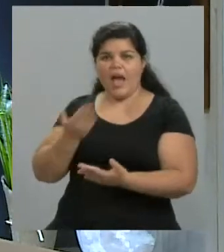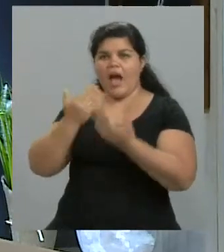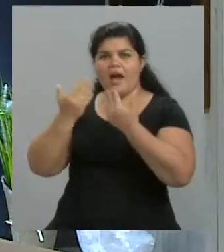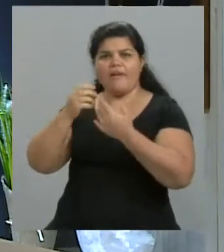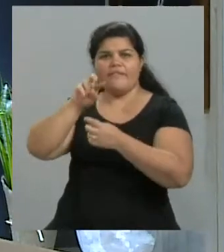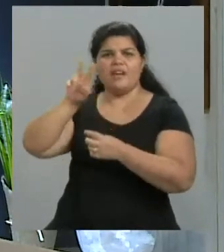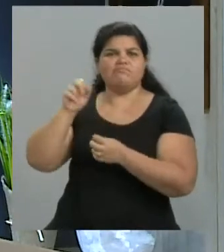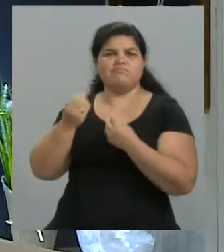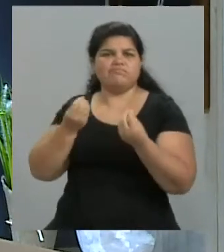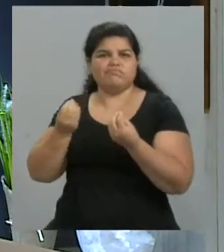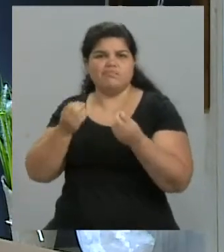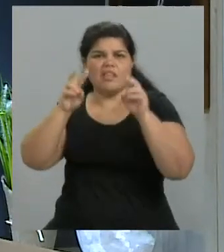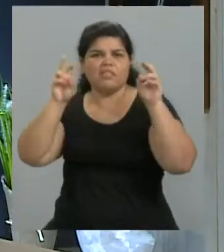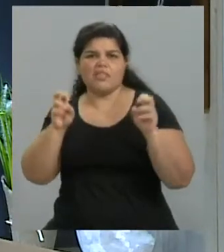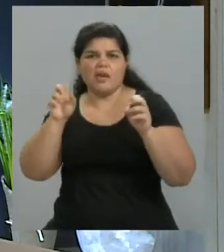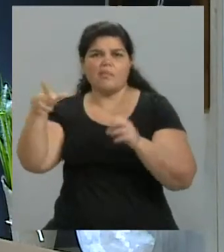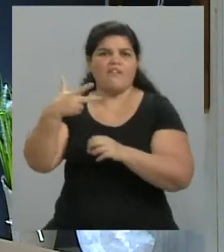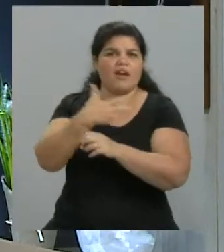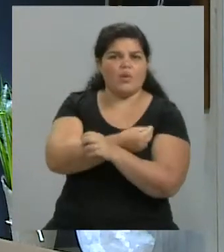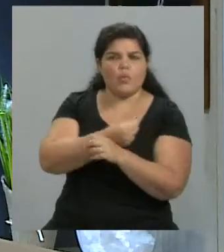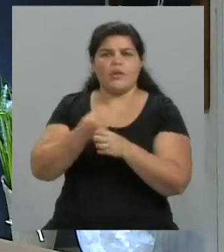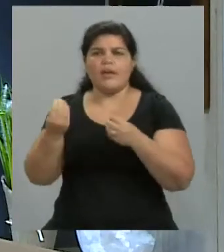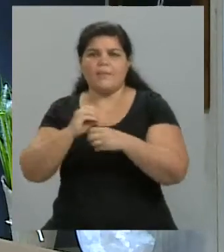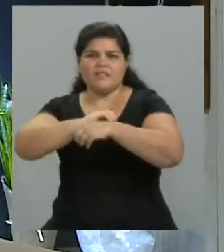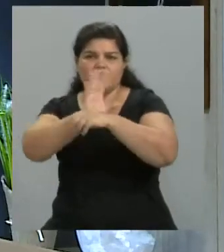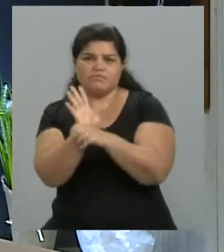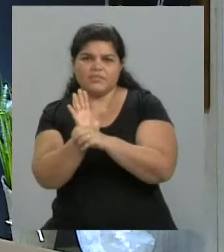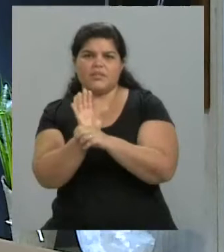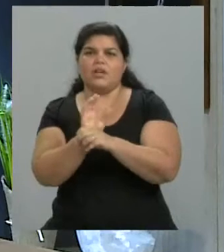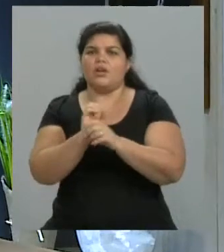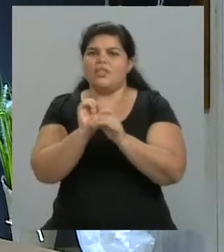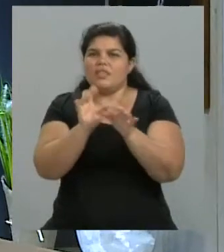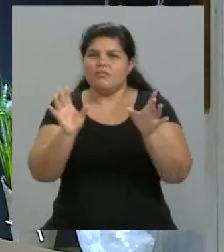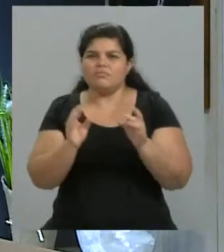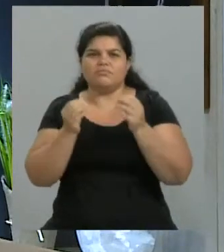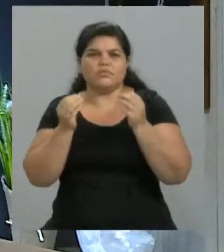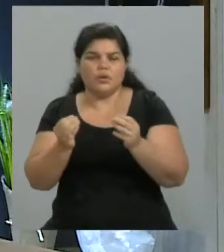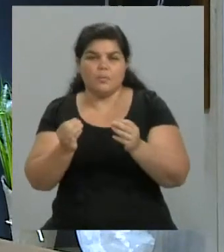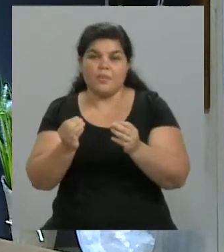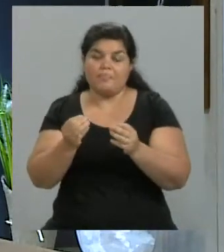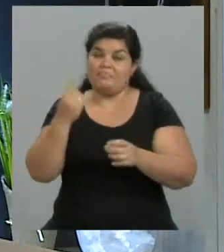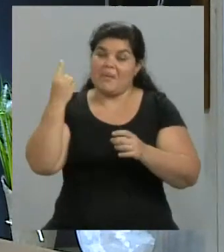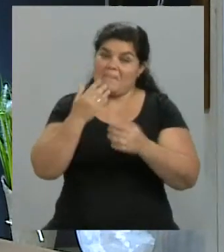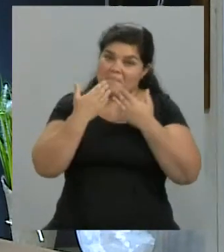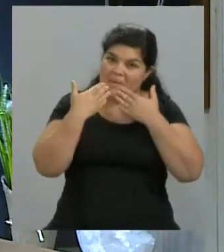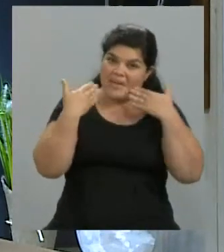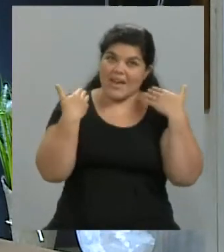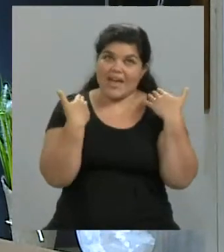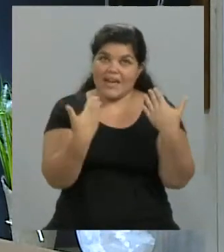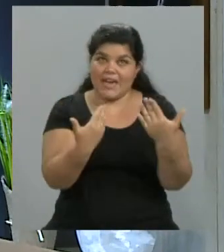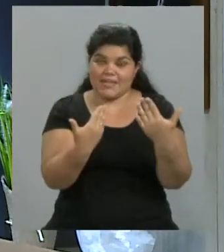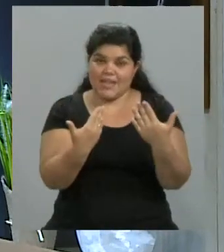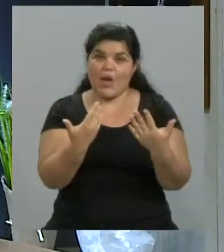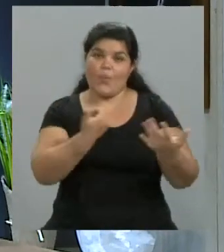el país transandino con la vacunación, con los infectados por COVID-19 y principalmente gracias primeramente por tener estos minutos